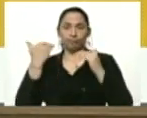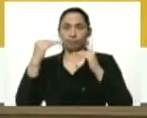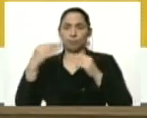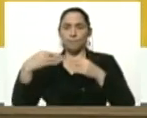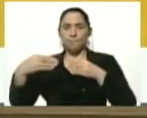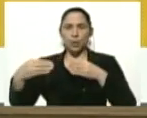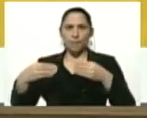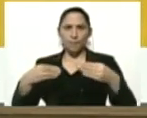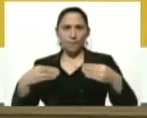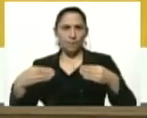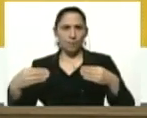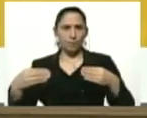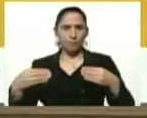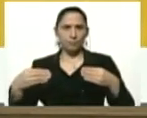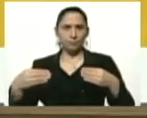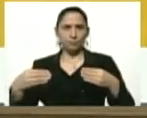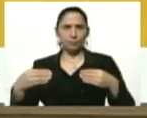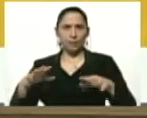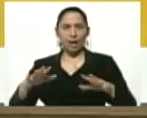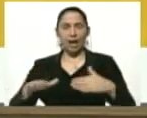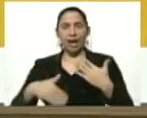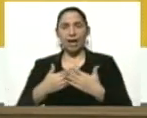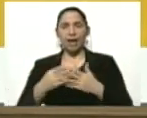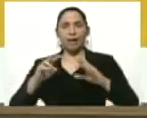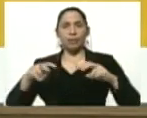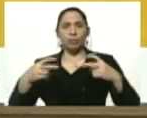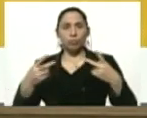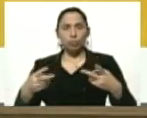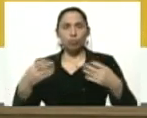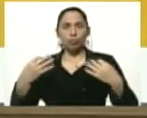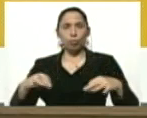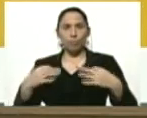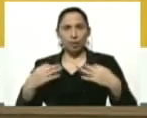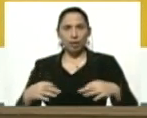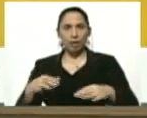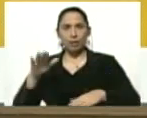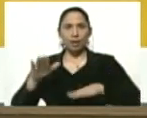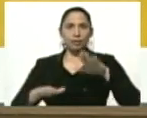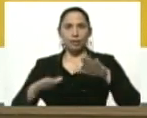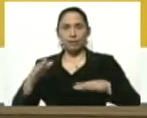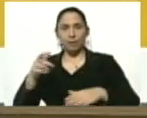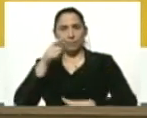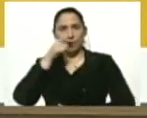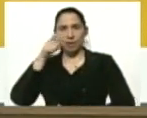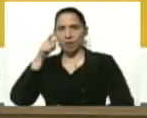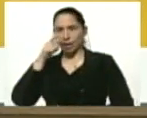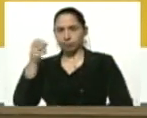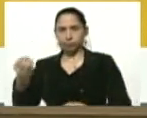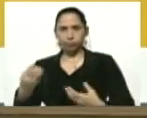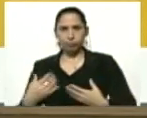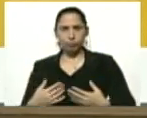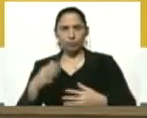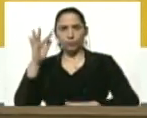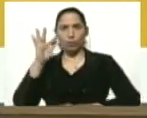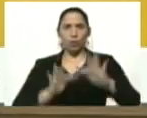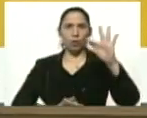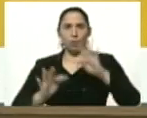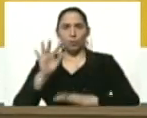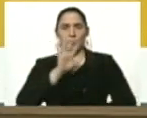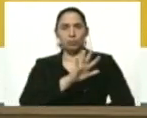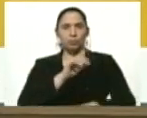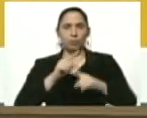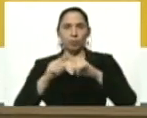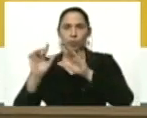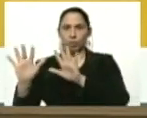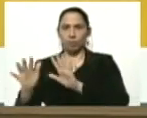flexibilización hacia la normalidad relativa y vigilada y que nos da nos está dando la fórmula del 5 por